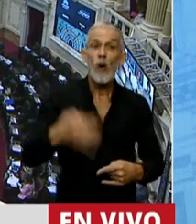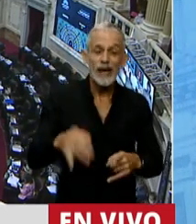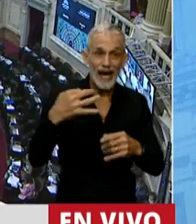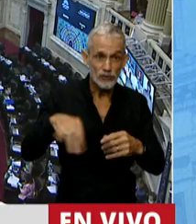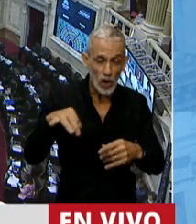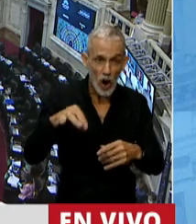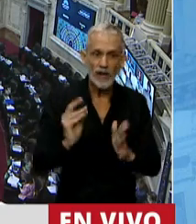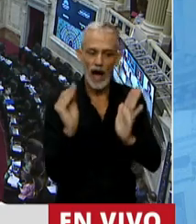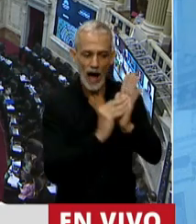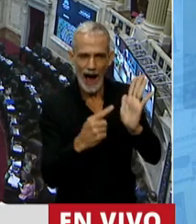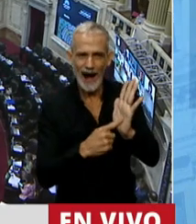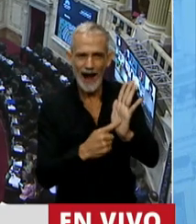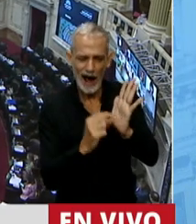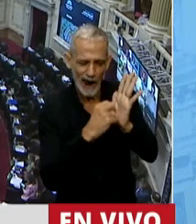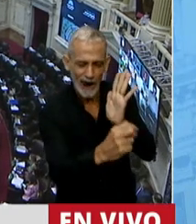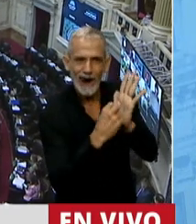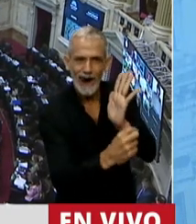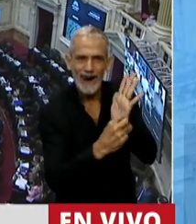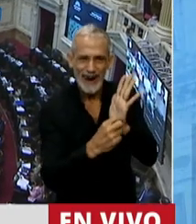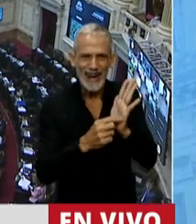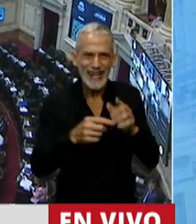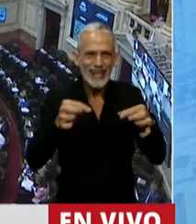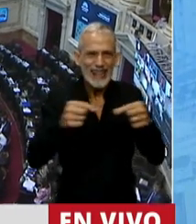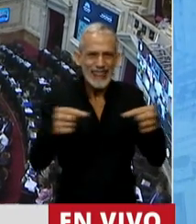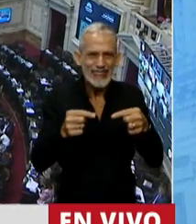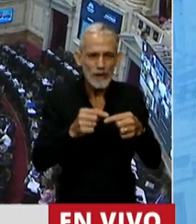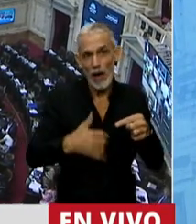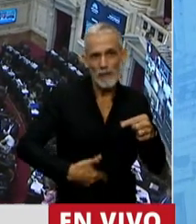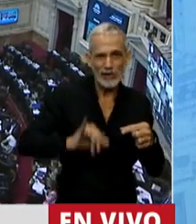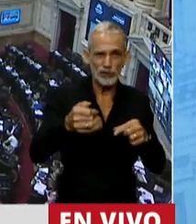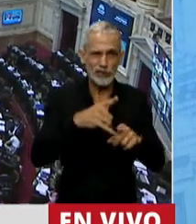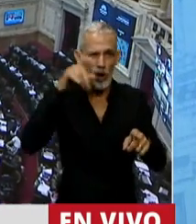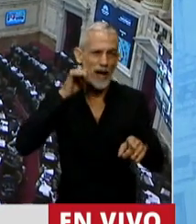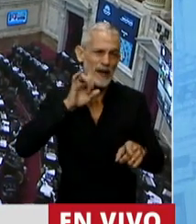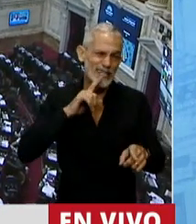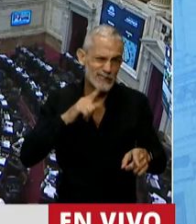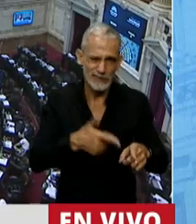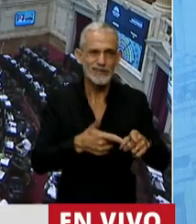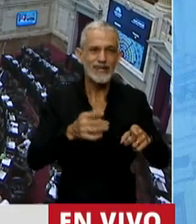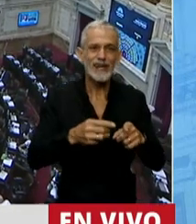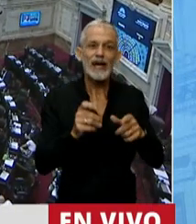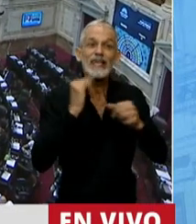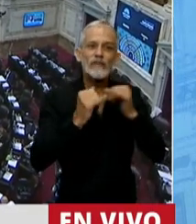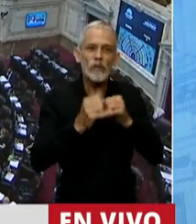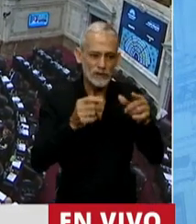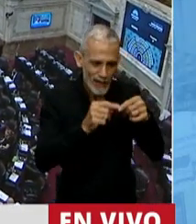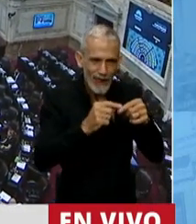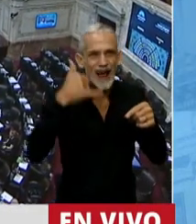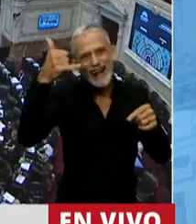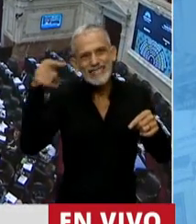de agregar a modo de leyenda en los test de embarazo y métodos anticonceptivos, los datos de la línea.